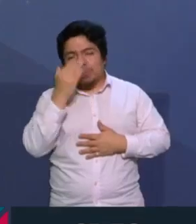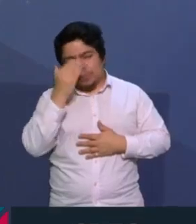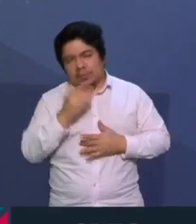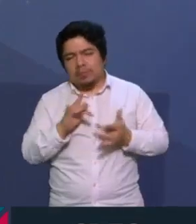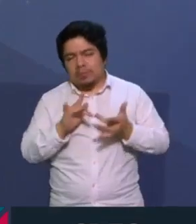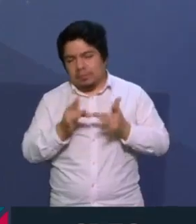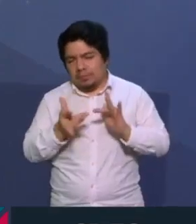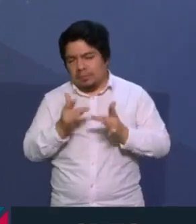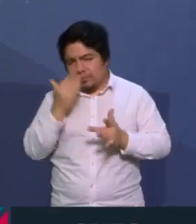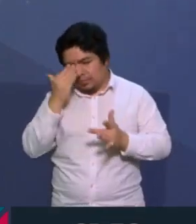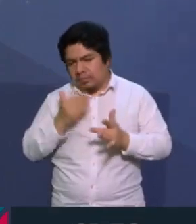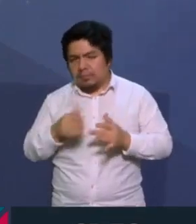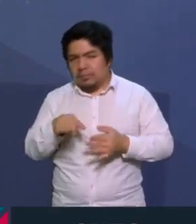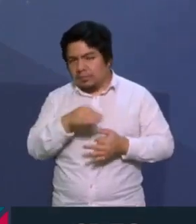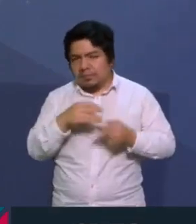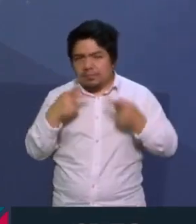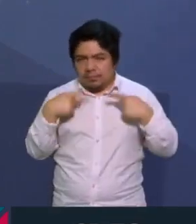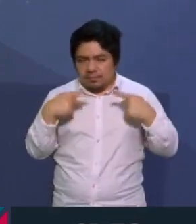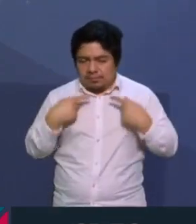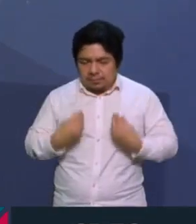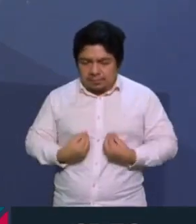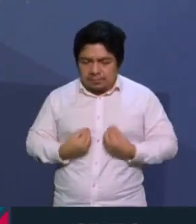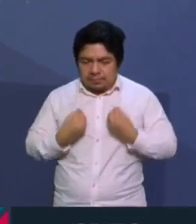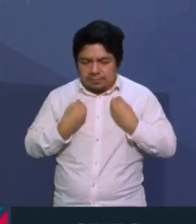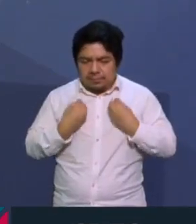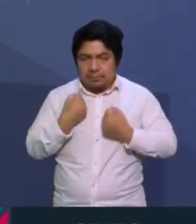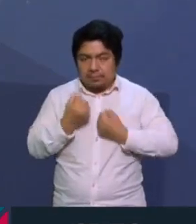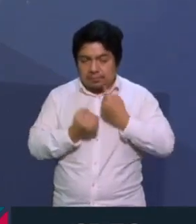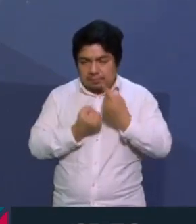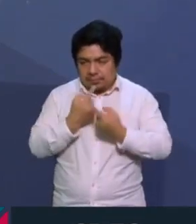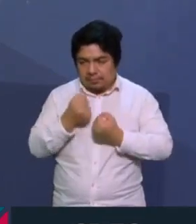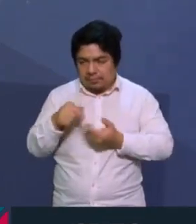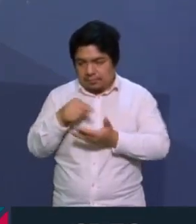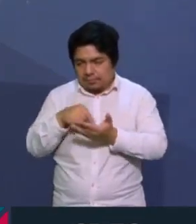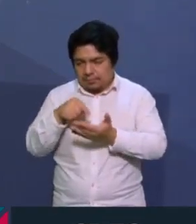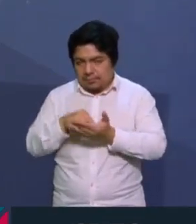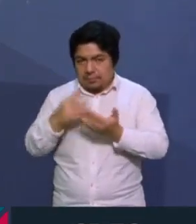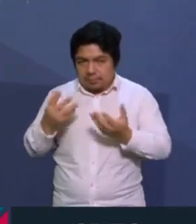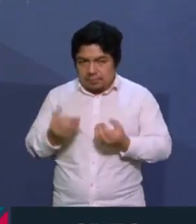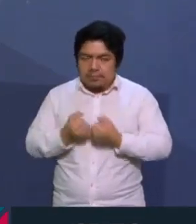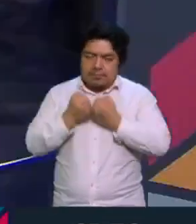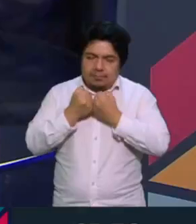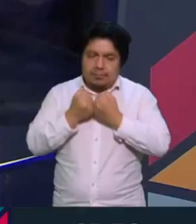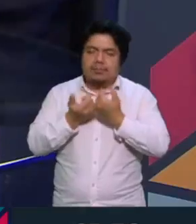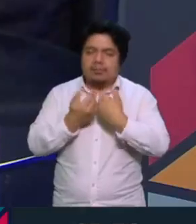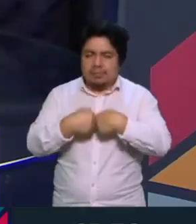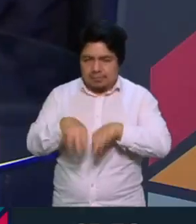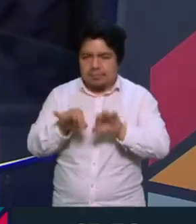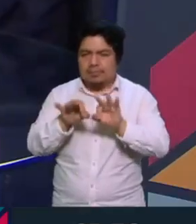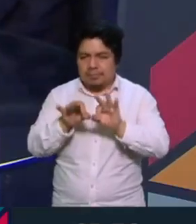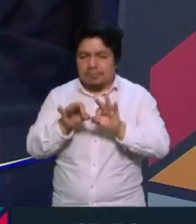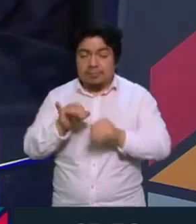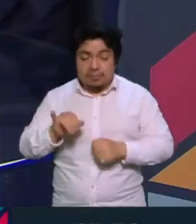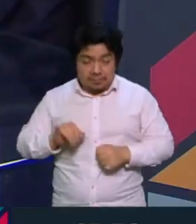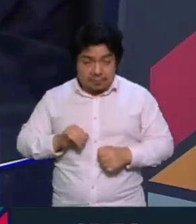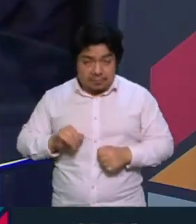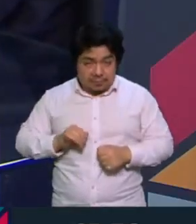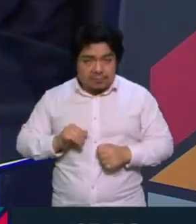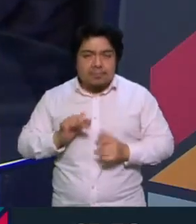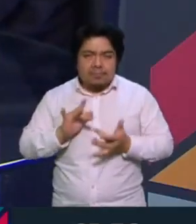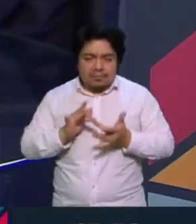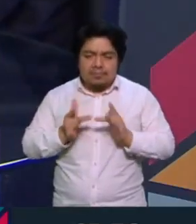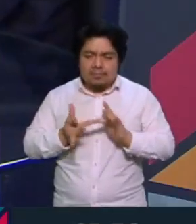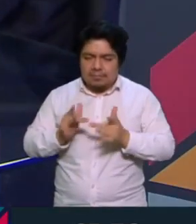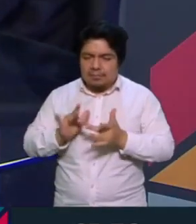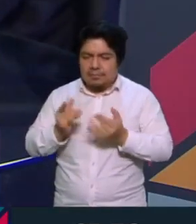encontrado un espacio allí, que es fundamental, es muy interesante y hay redes también que ayudan a las comunidades rusas